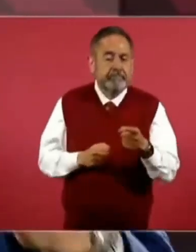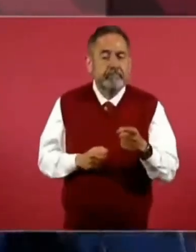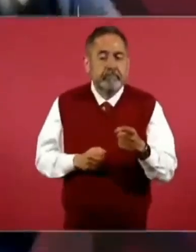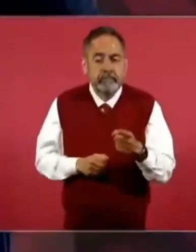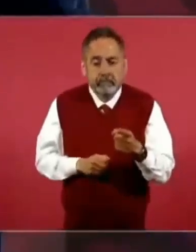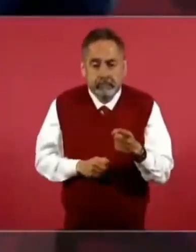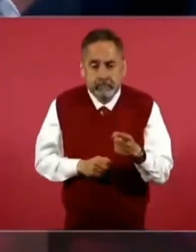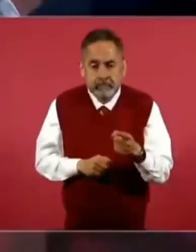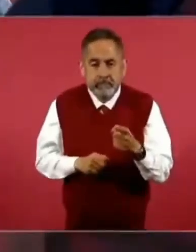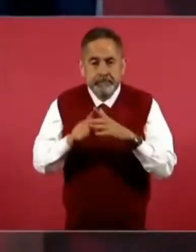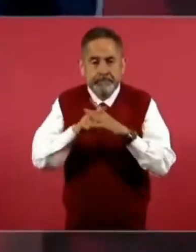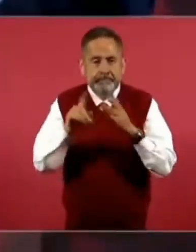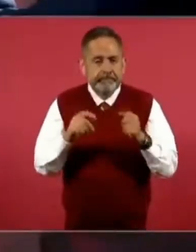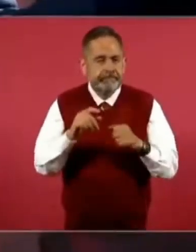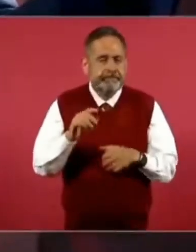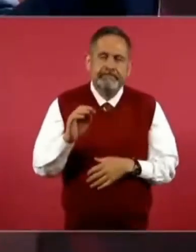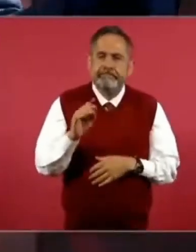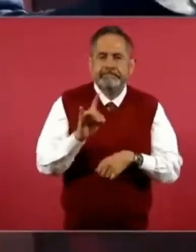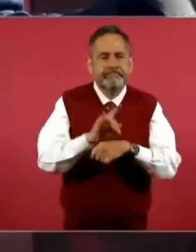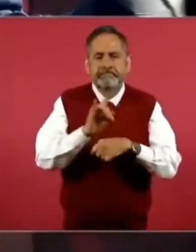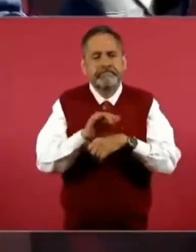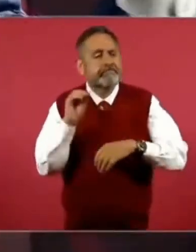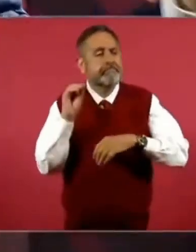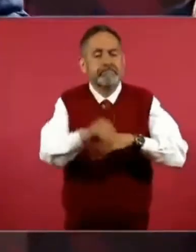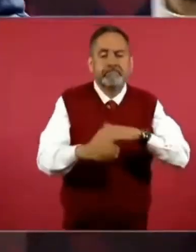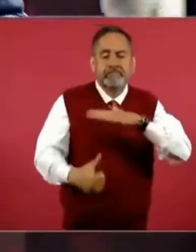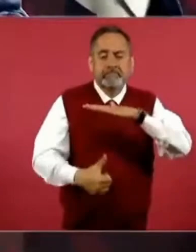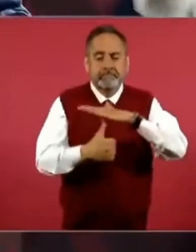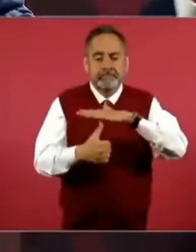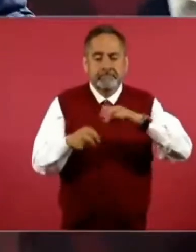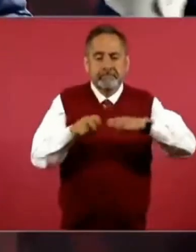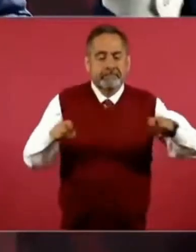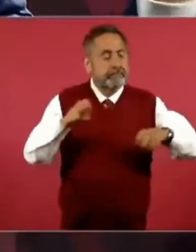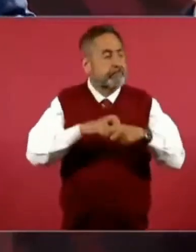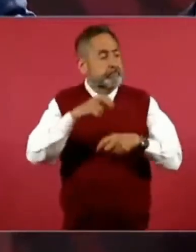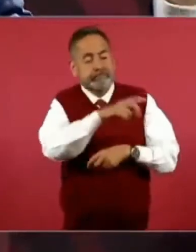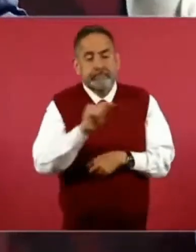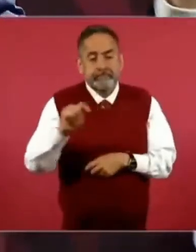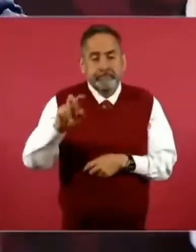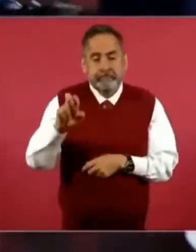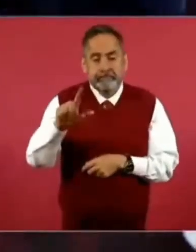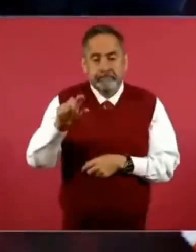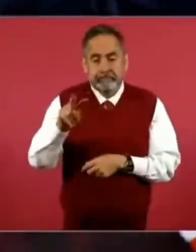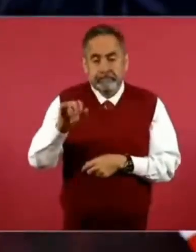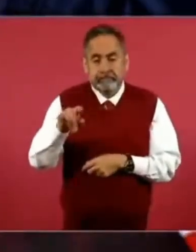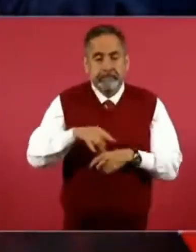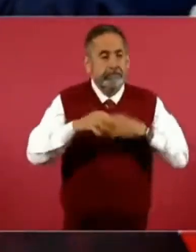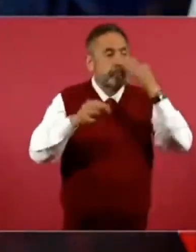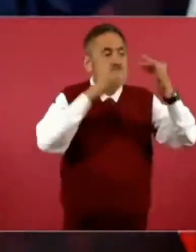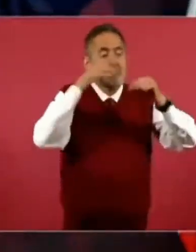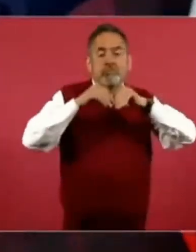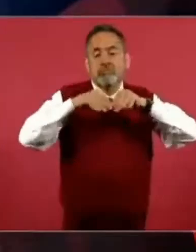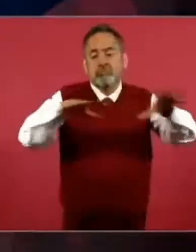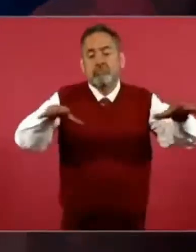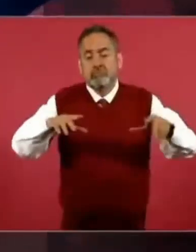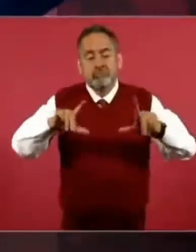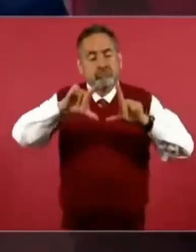y se pone una mesa en Televisa y se transmite a nivel